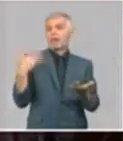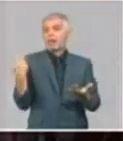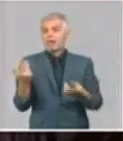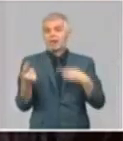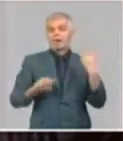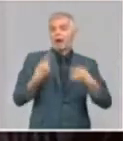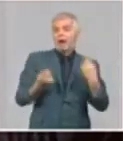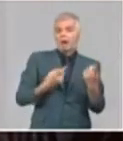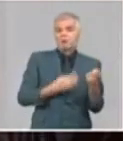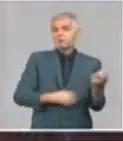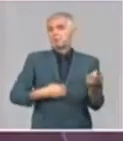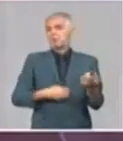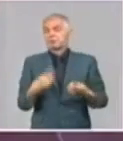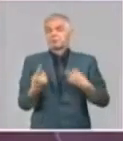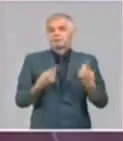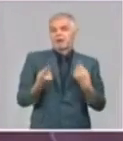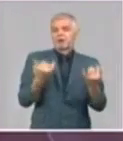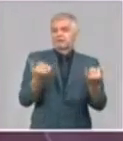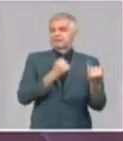quejas